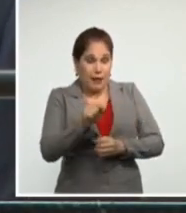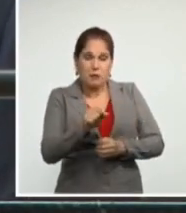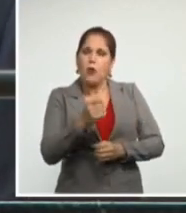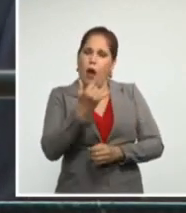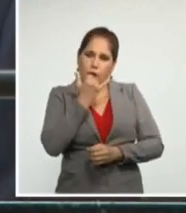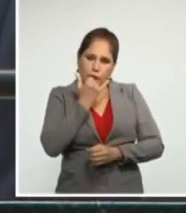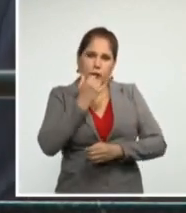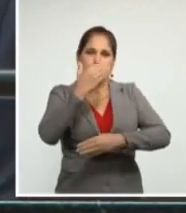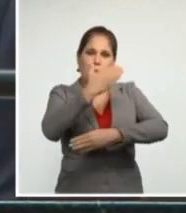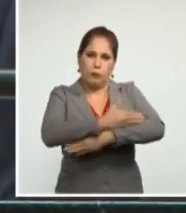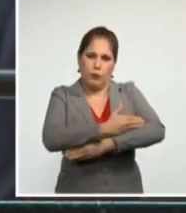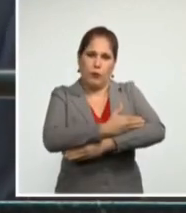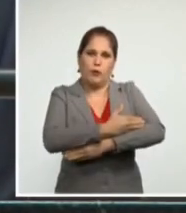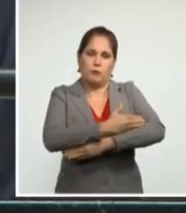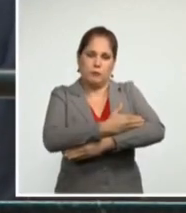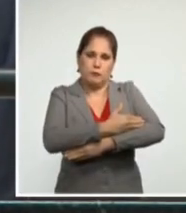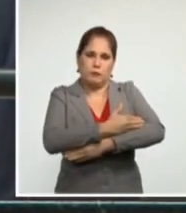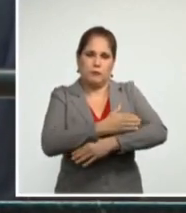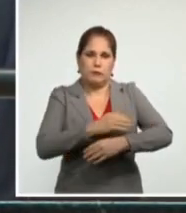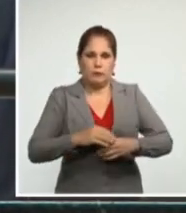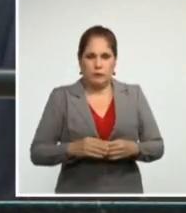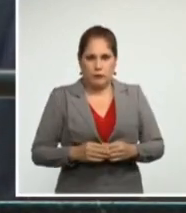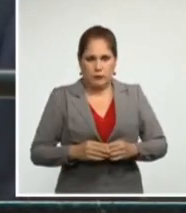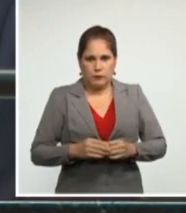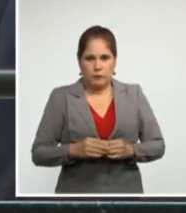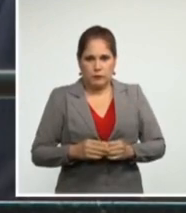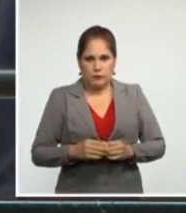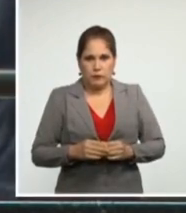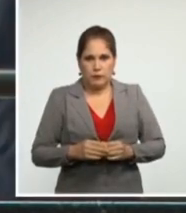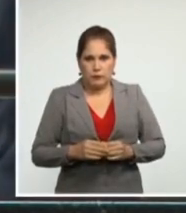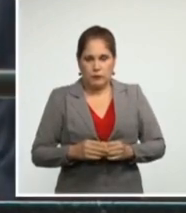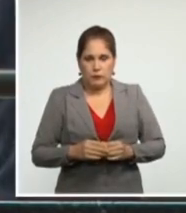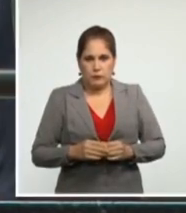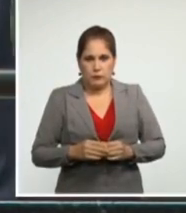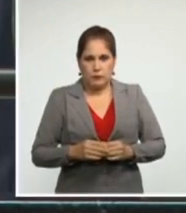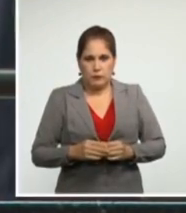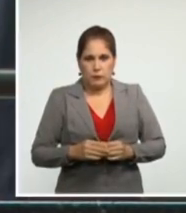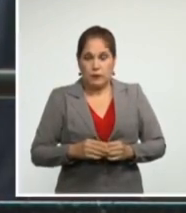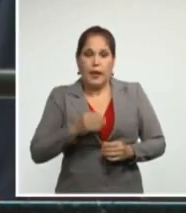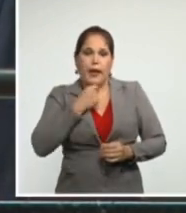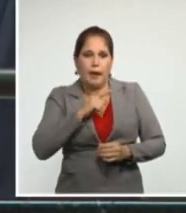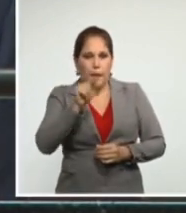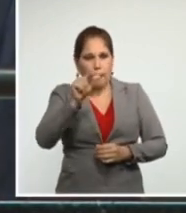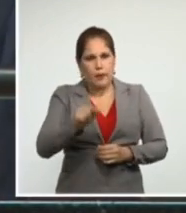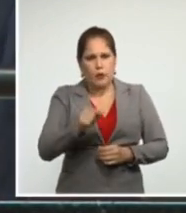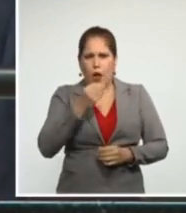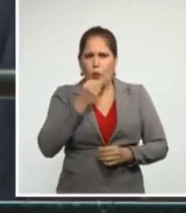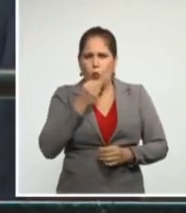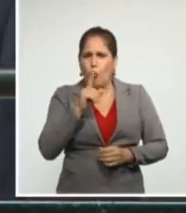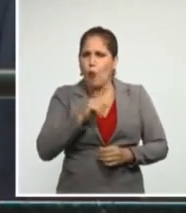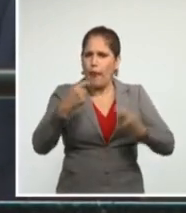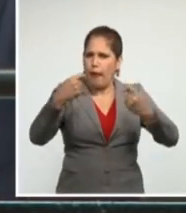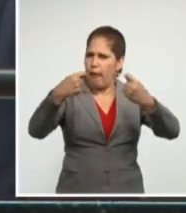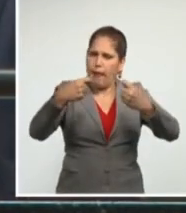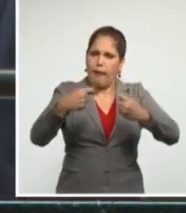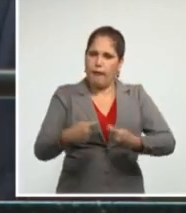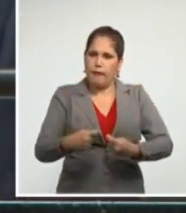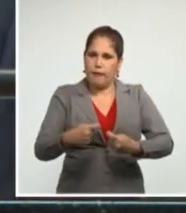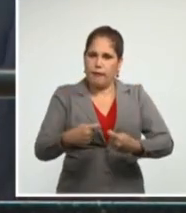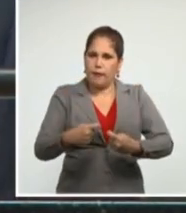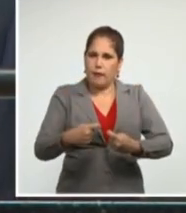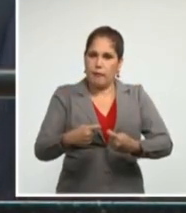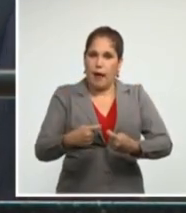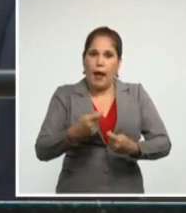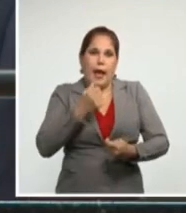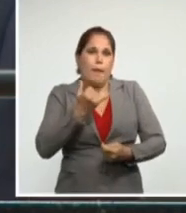efectos de esta inhumana política. Nadie podría afirmar honestamente que no tiene